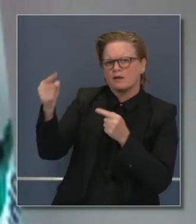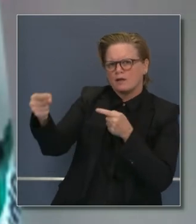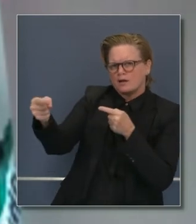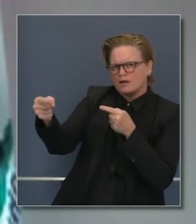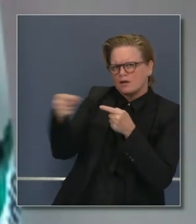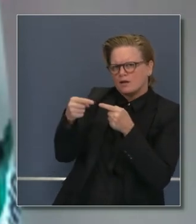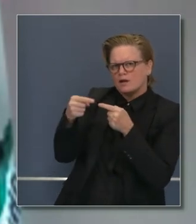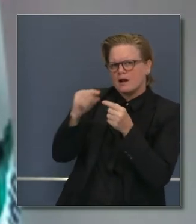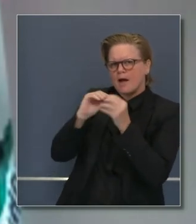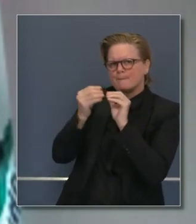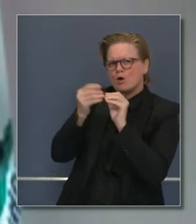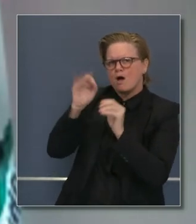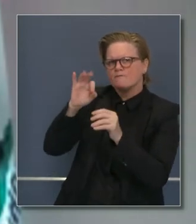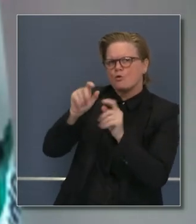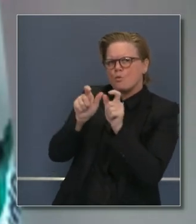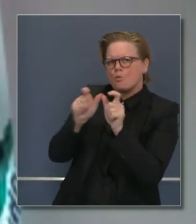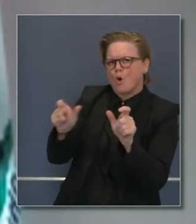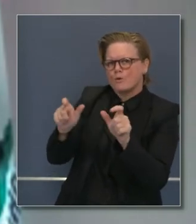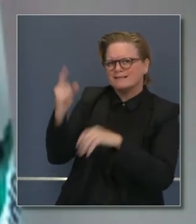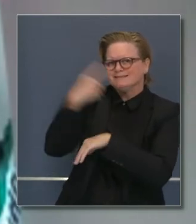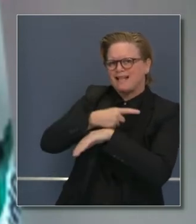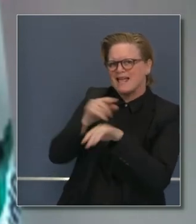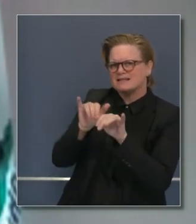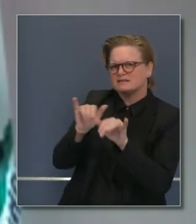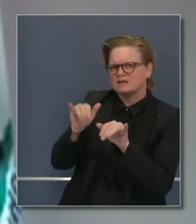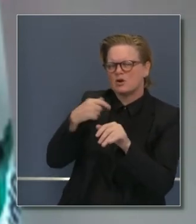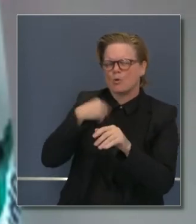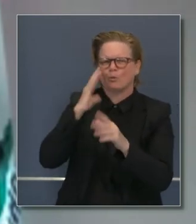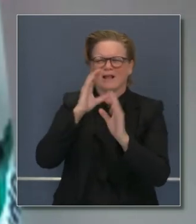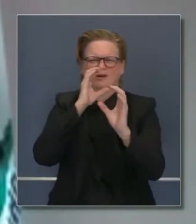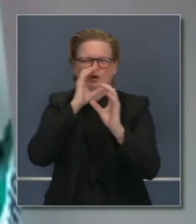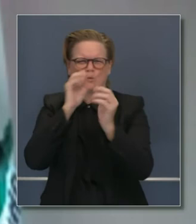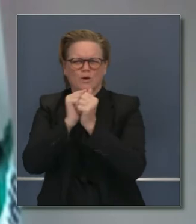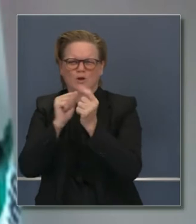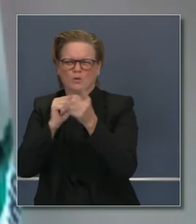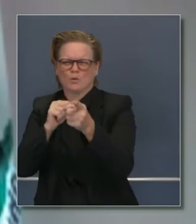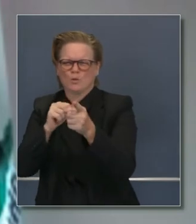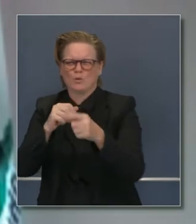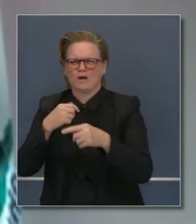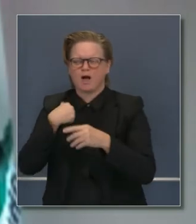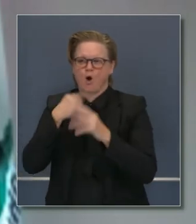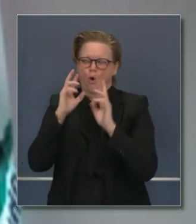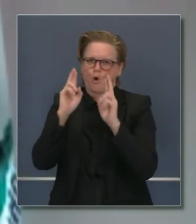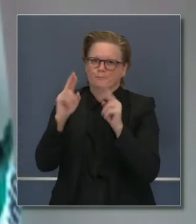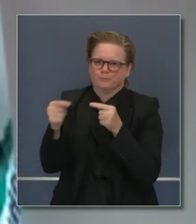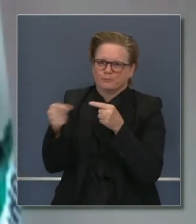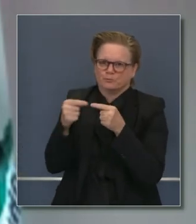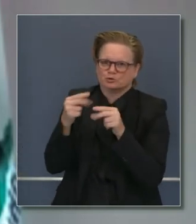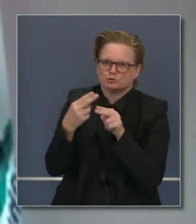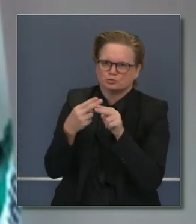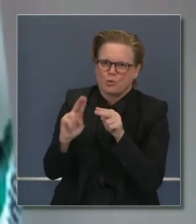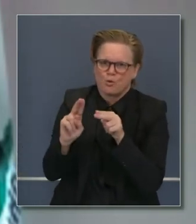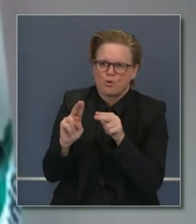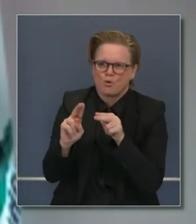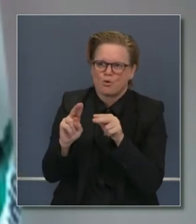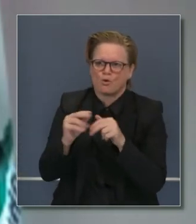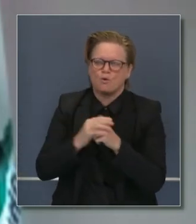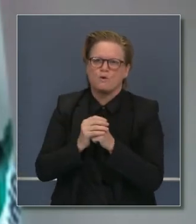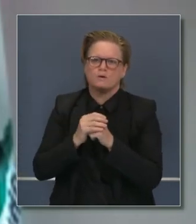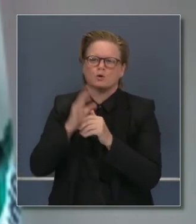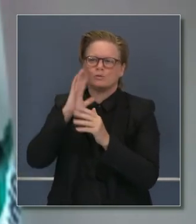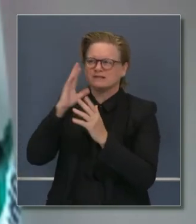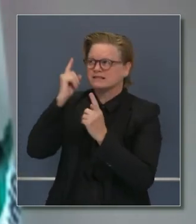cuarentena para poder implementarlo, con la esperanza de que al acortar el tiempo, más californianos considerarán implementarlo.